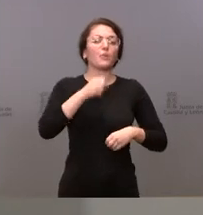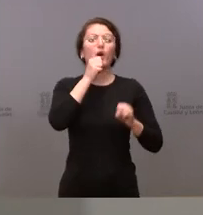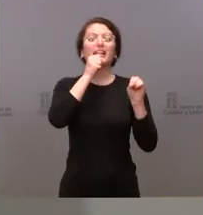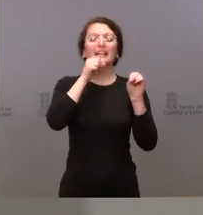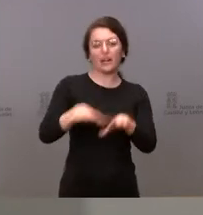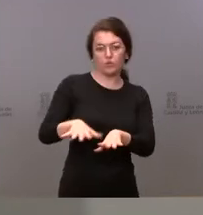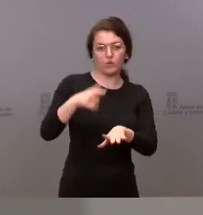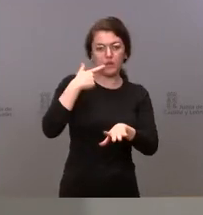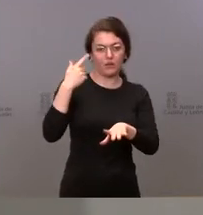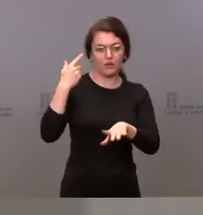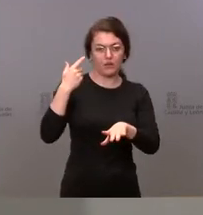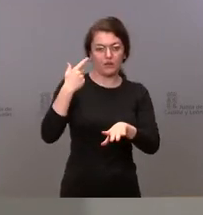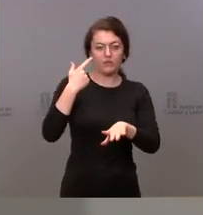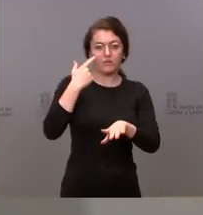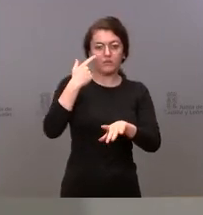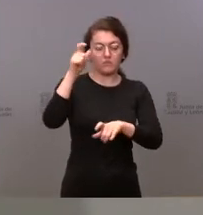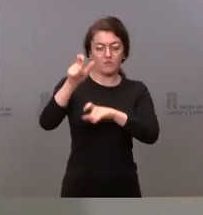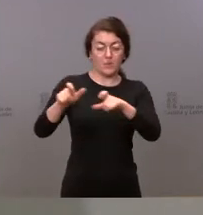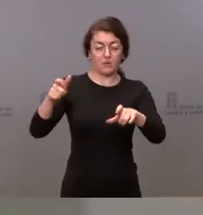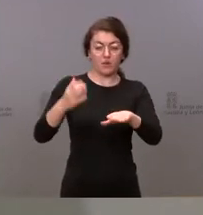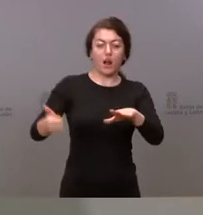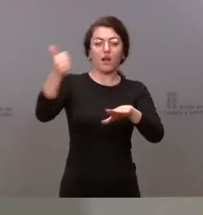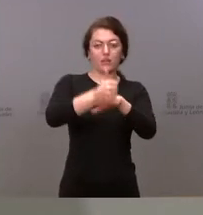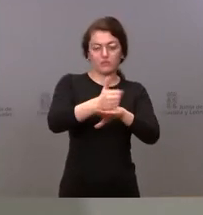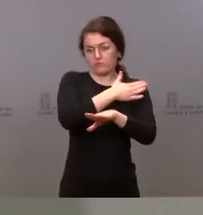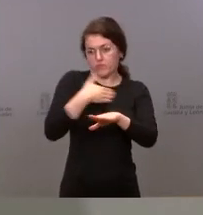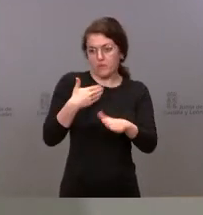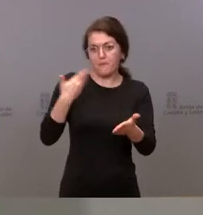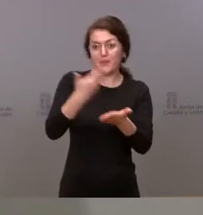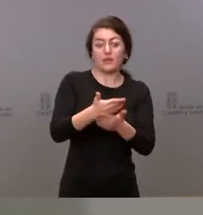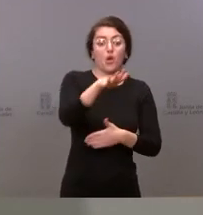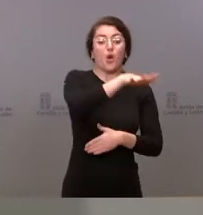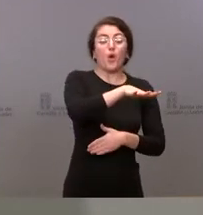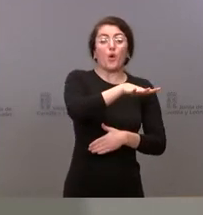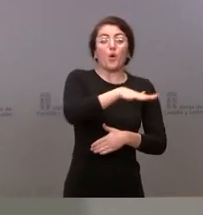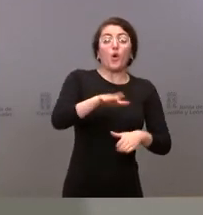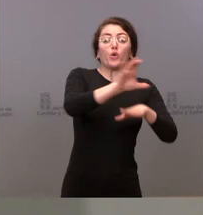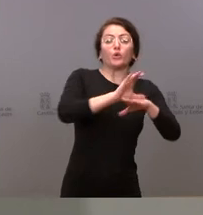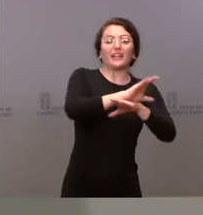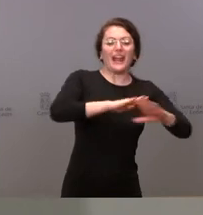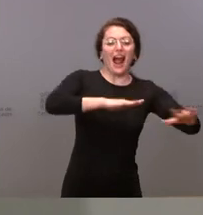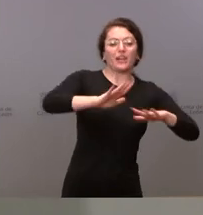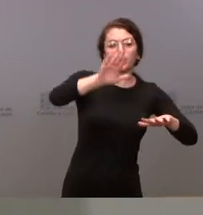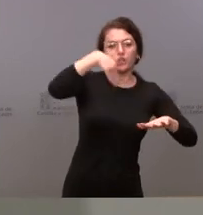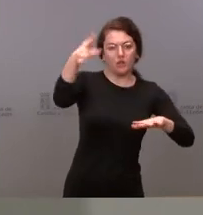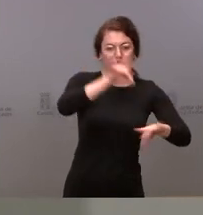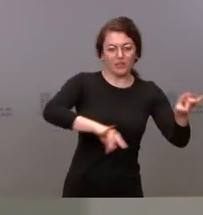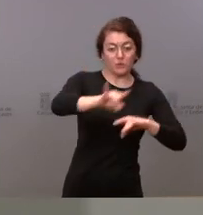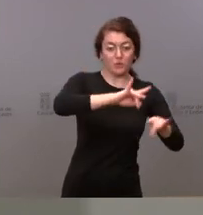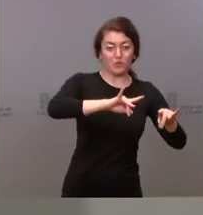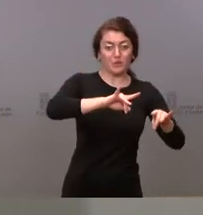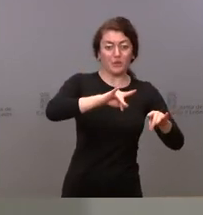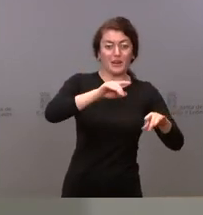Consejería de Transparencia, Ordenación del Territorio y Acción Exterior se acepta la renuncia del Viceconsejero de